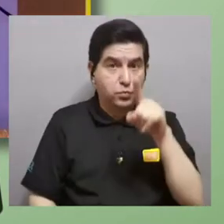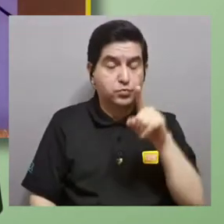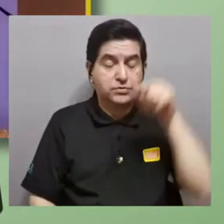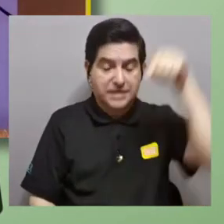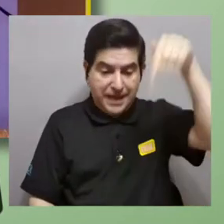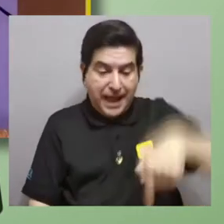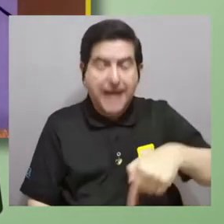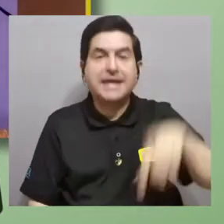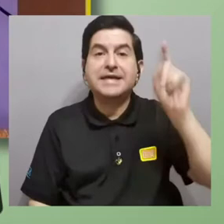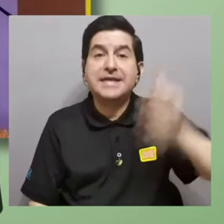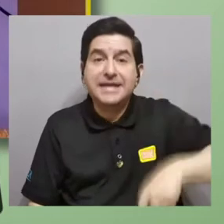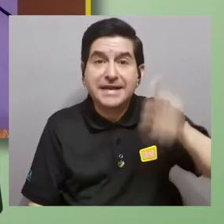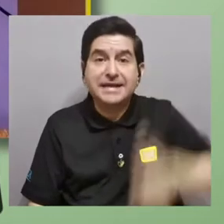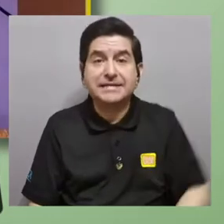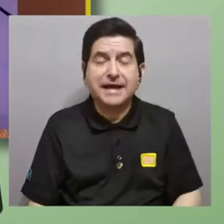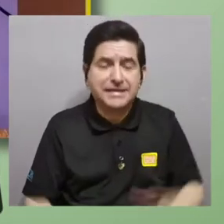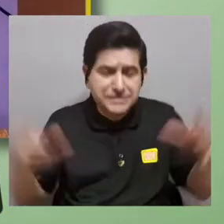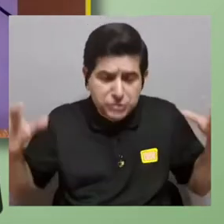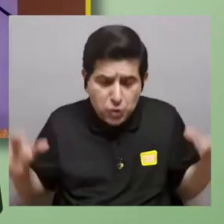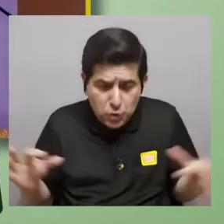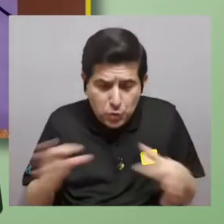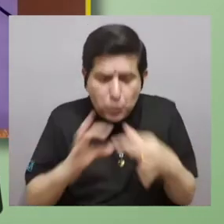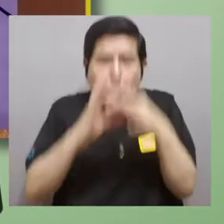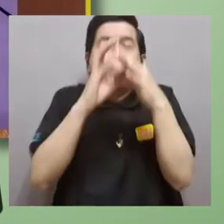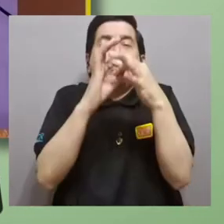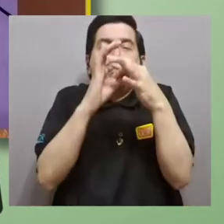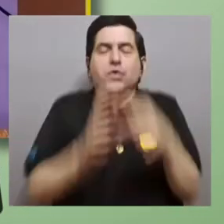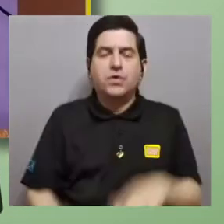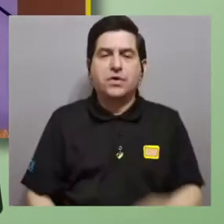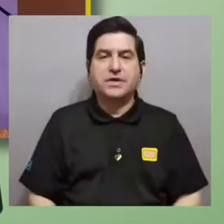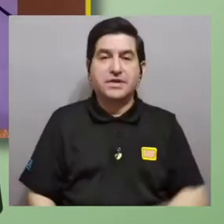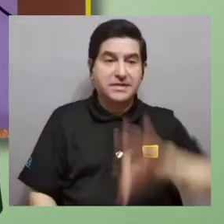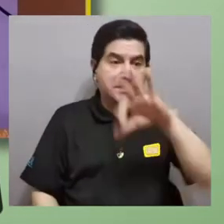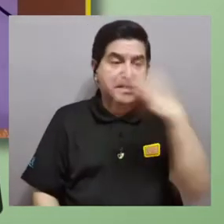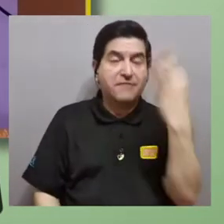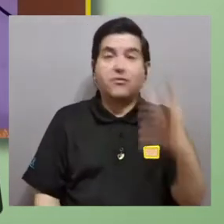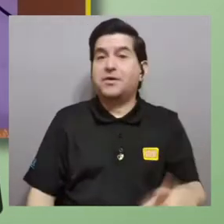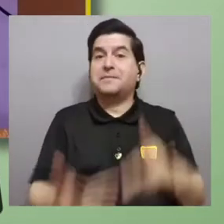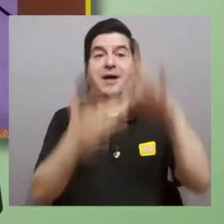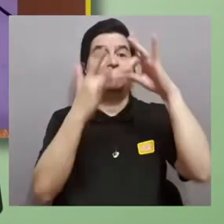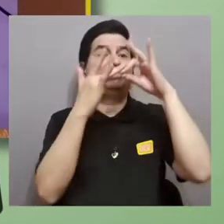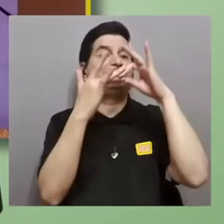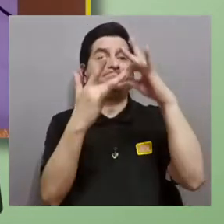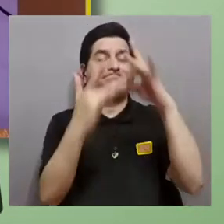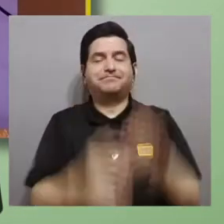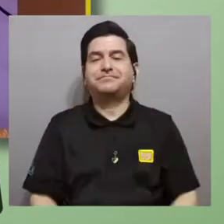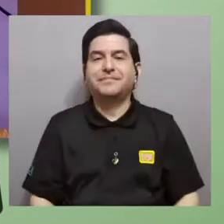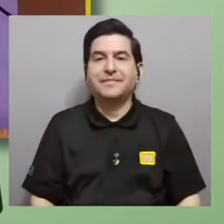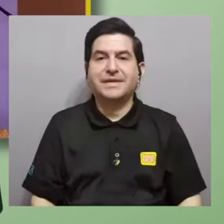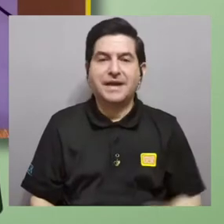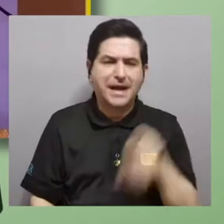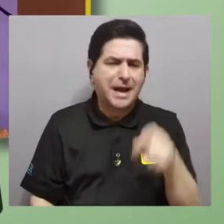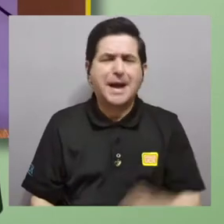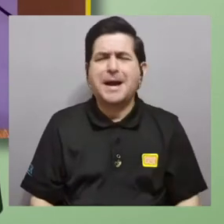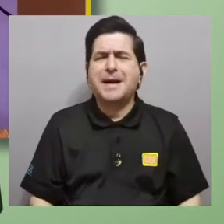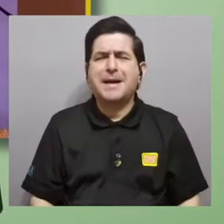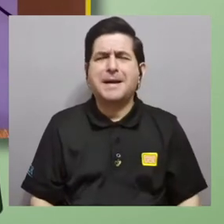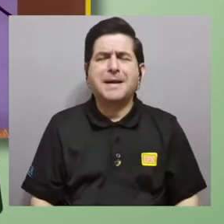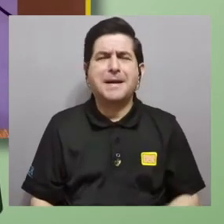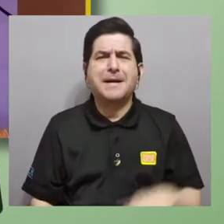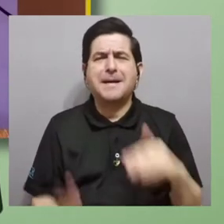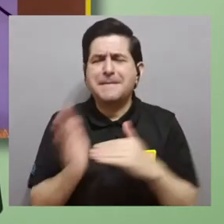para que estés aquí, tuvieron que agruparse de algún modo y de forma muy especial y servicial